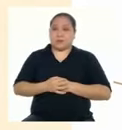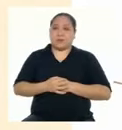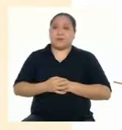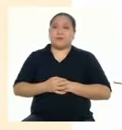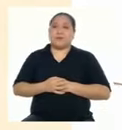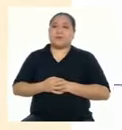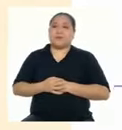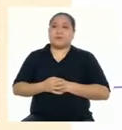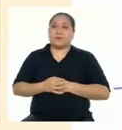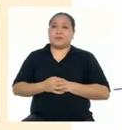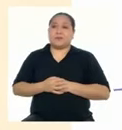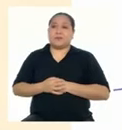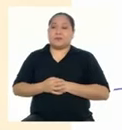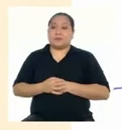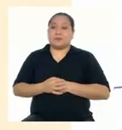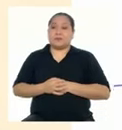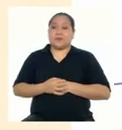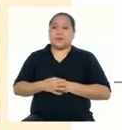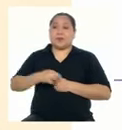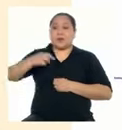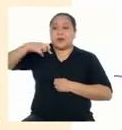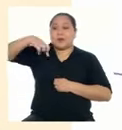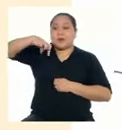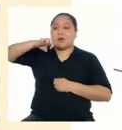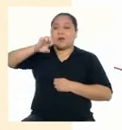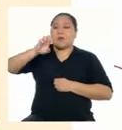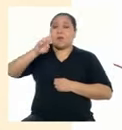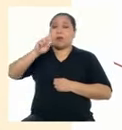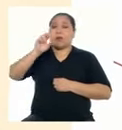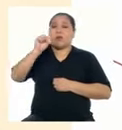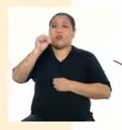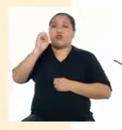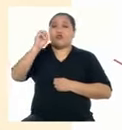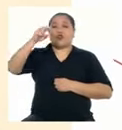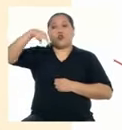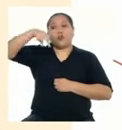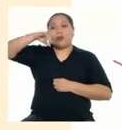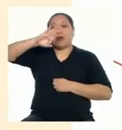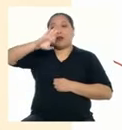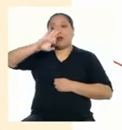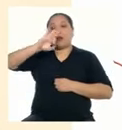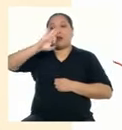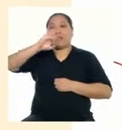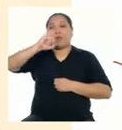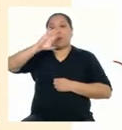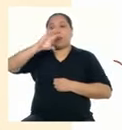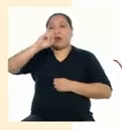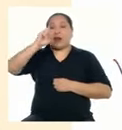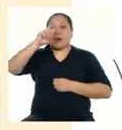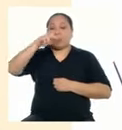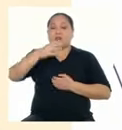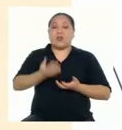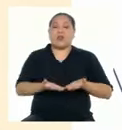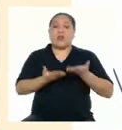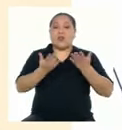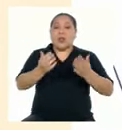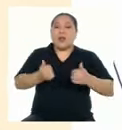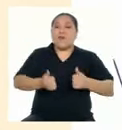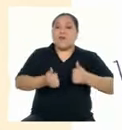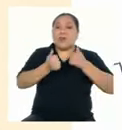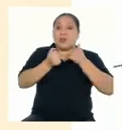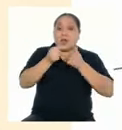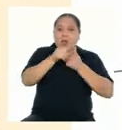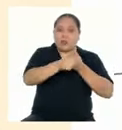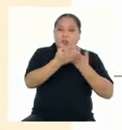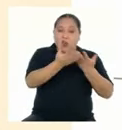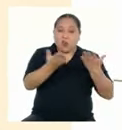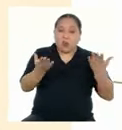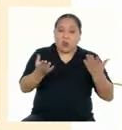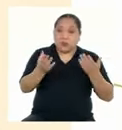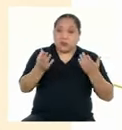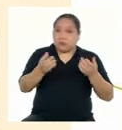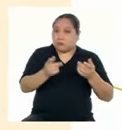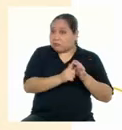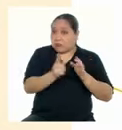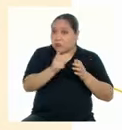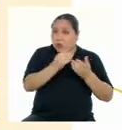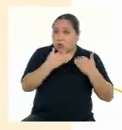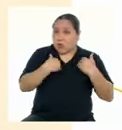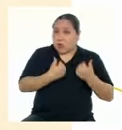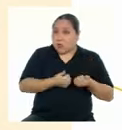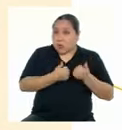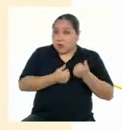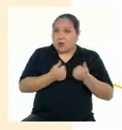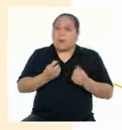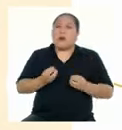de González La personificación consiste en atribuirle vida A objetos inanimados O